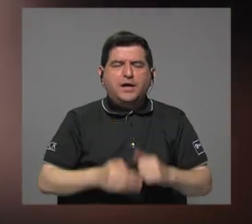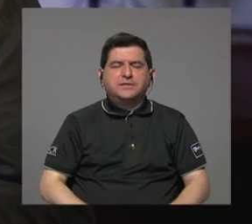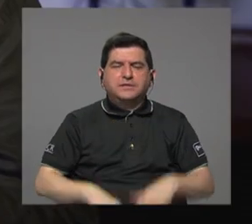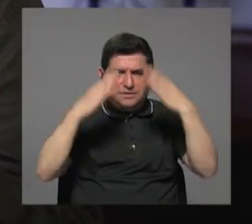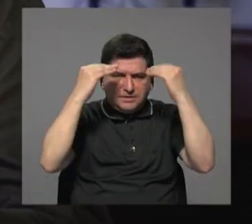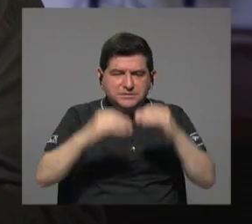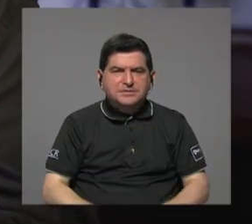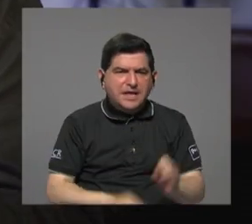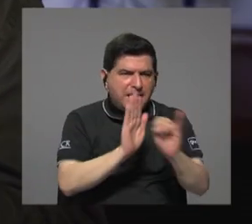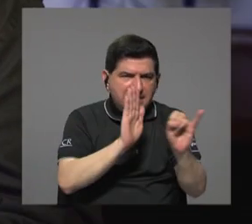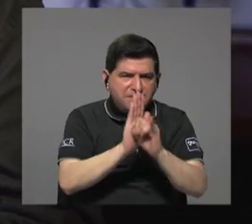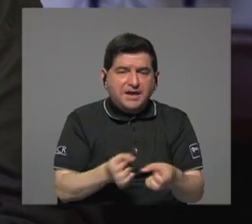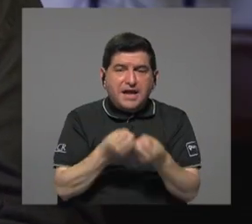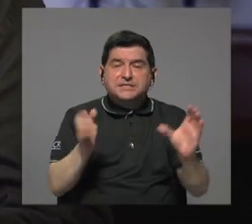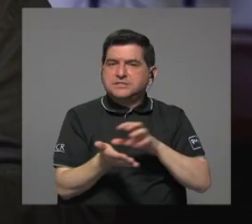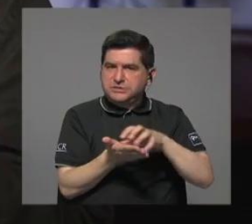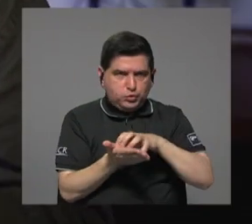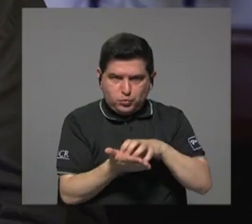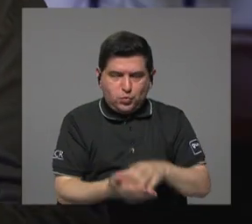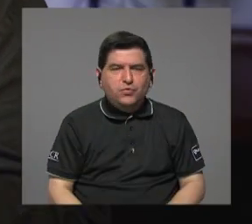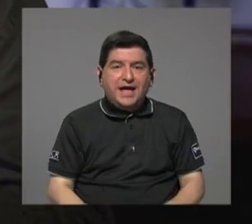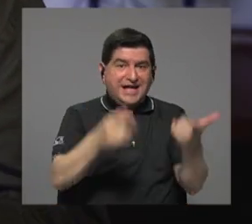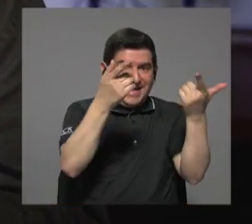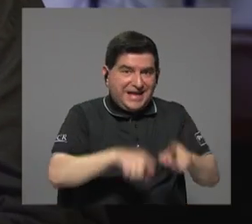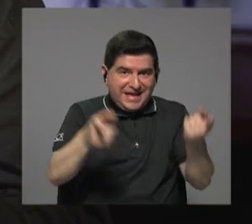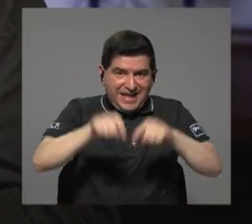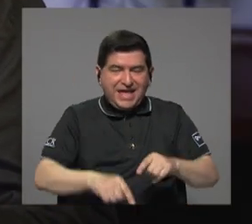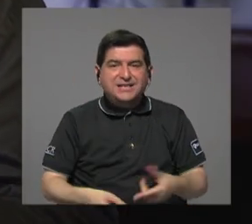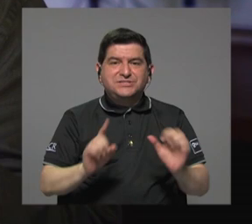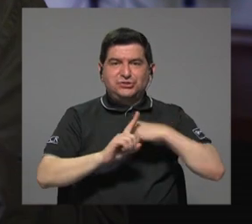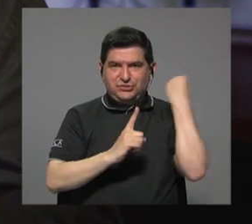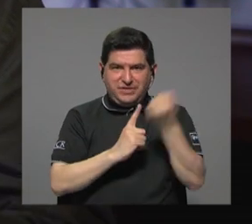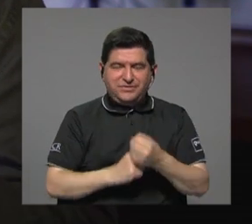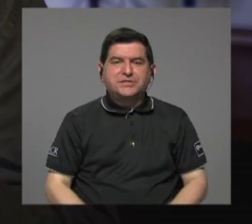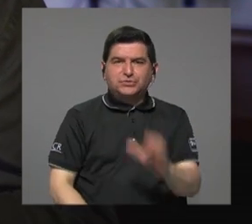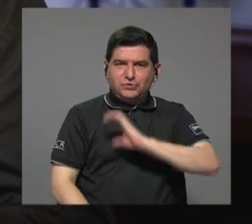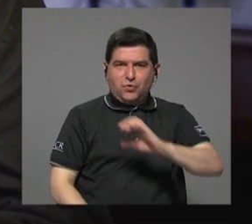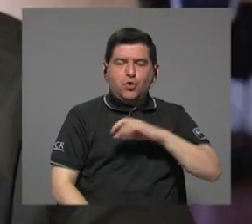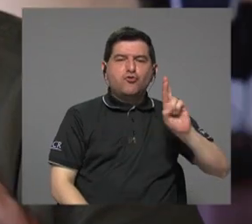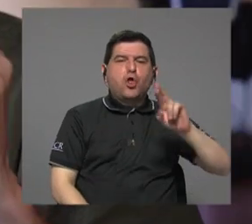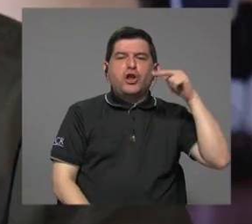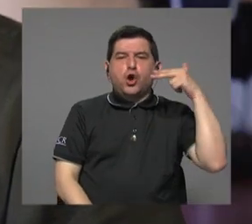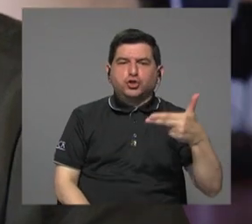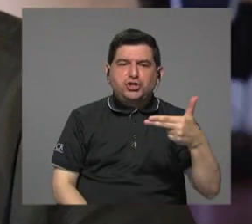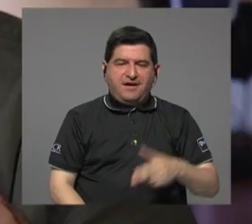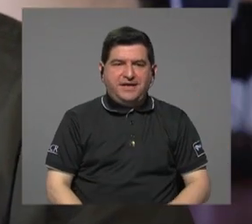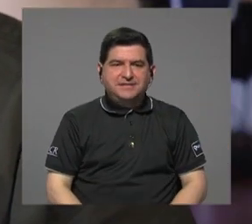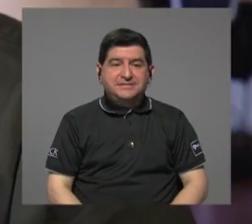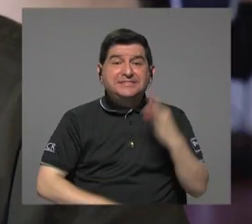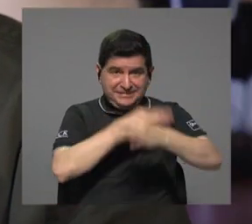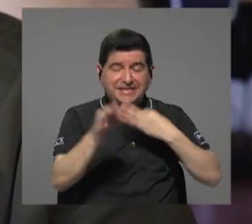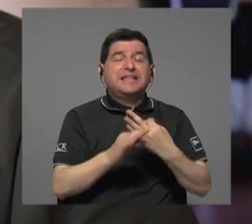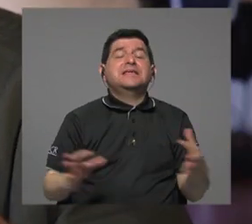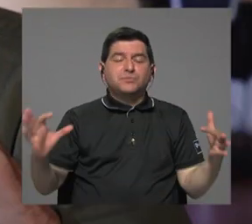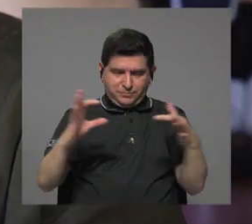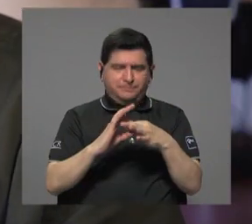identificó sin ninguna ambigüedad que los hechos del presente caso indican que la conducta de Rodrigo Chávez fue de naturaleza